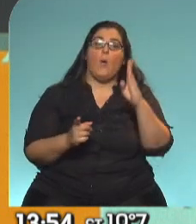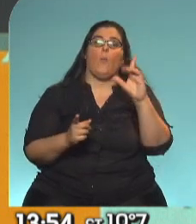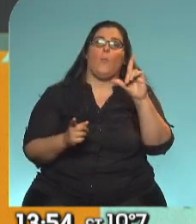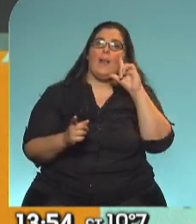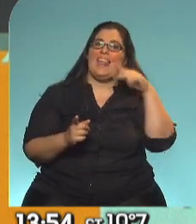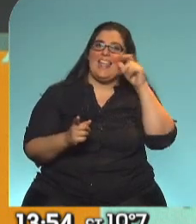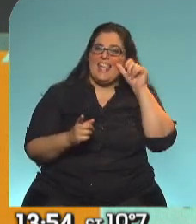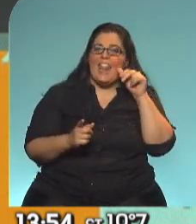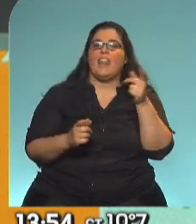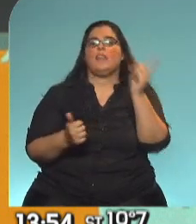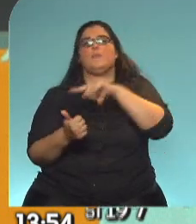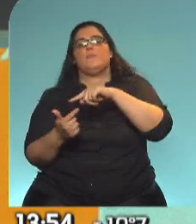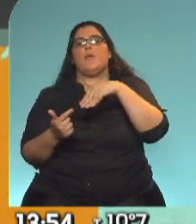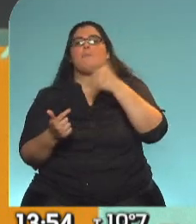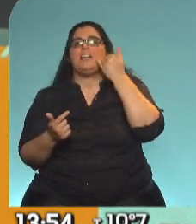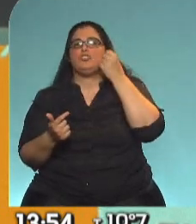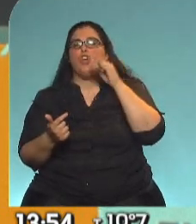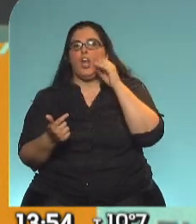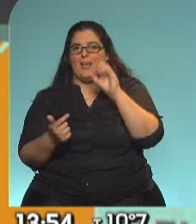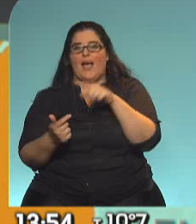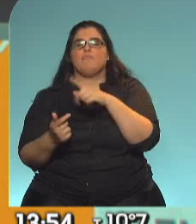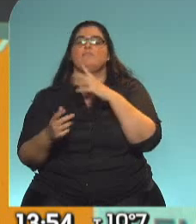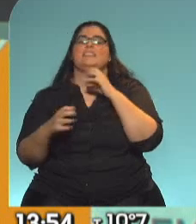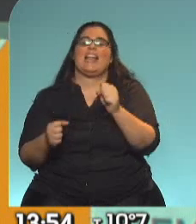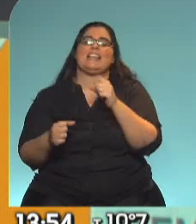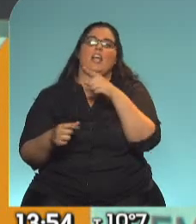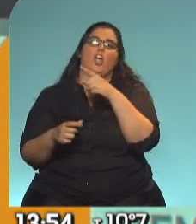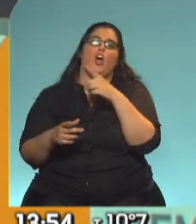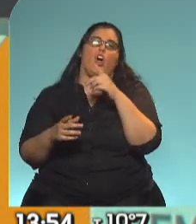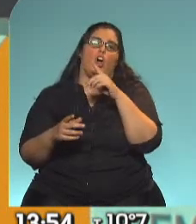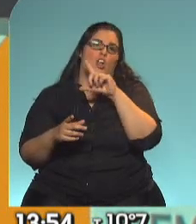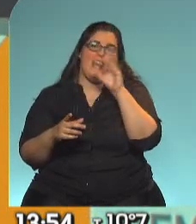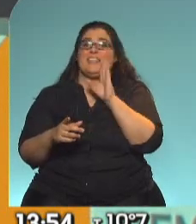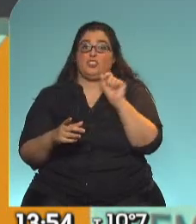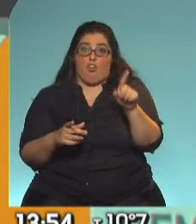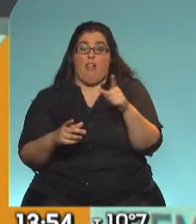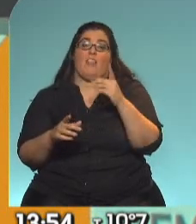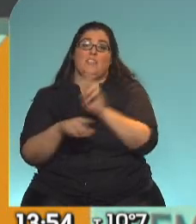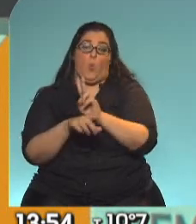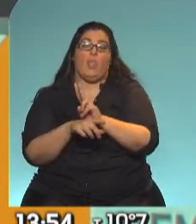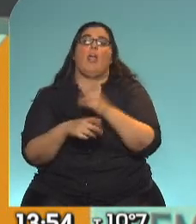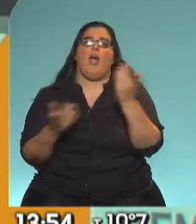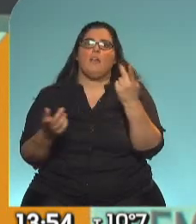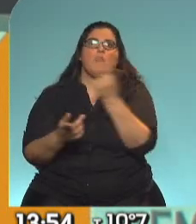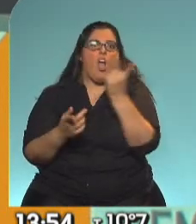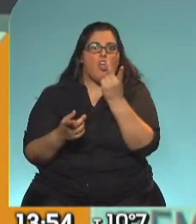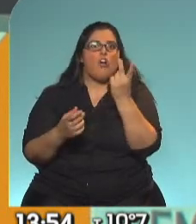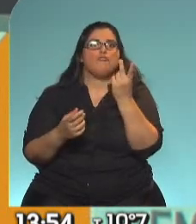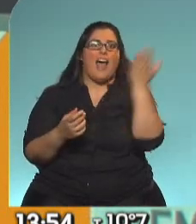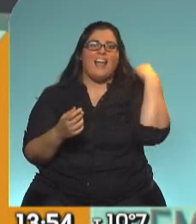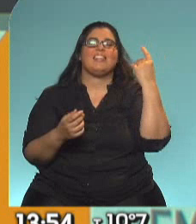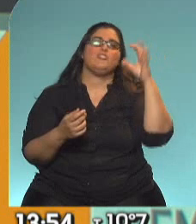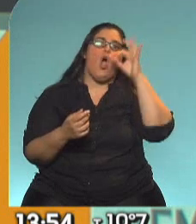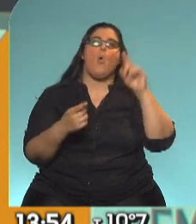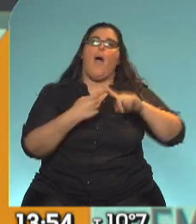de Alejandro Mallorca, secretario de Seguridad Nacional, son figuras fuertes de la gestión de Obama. Es decir,